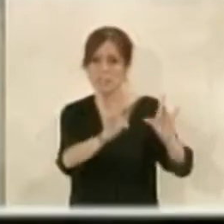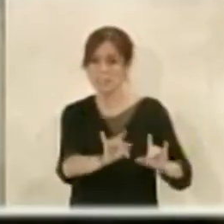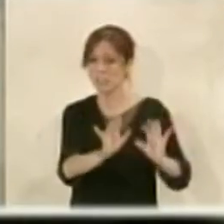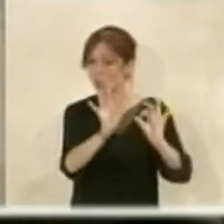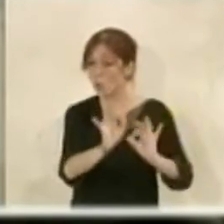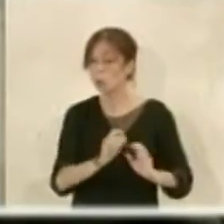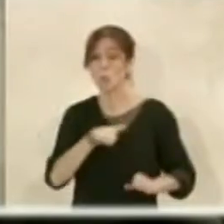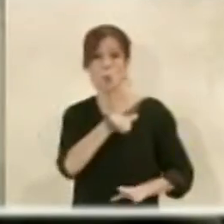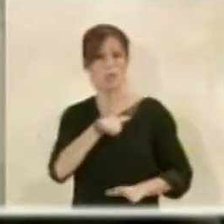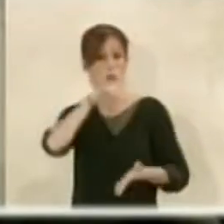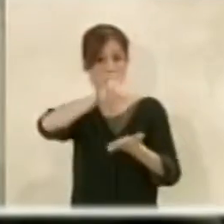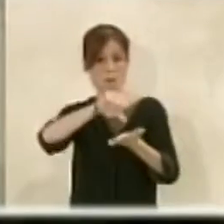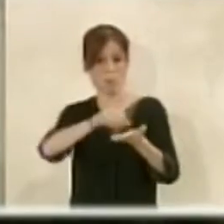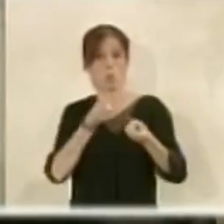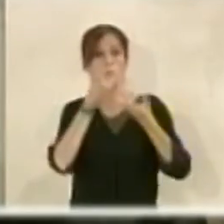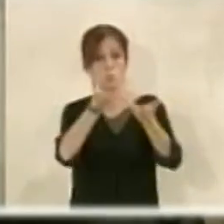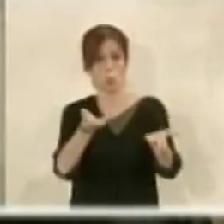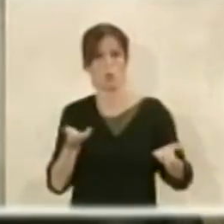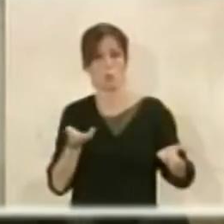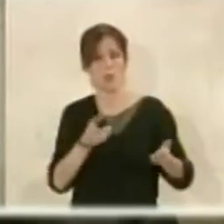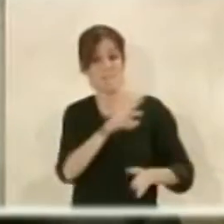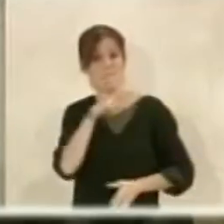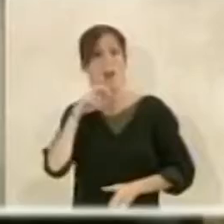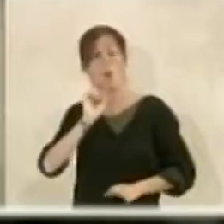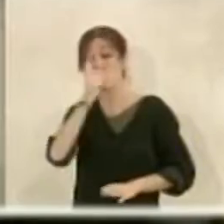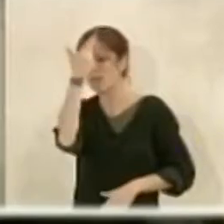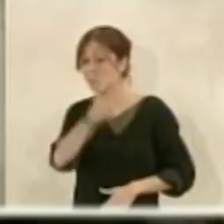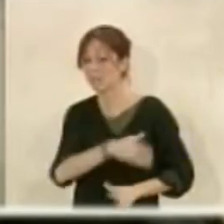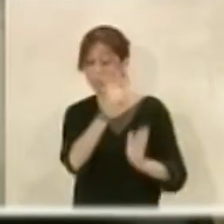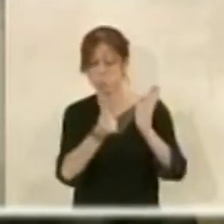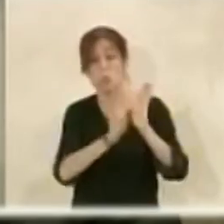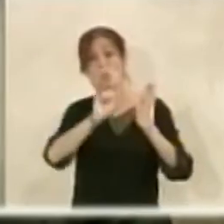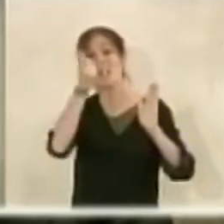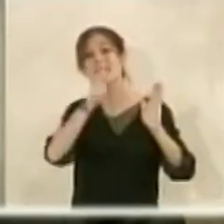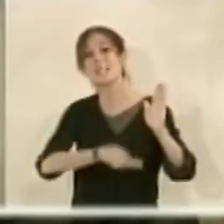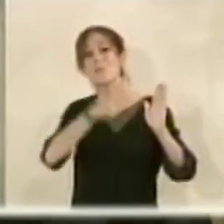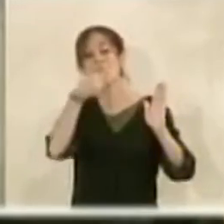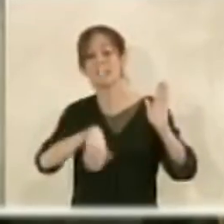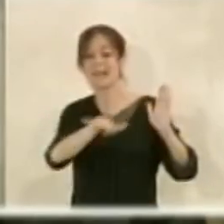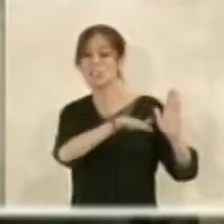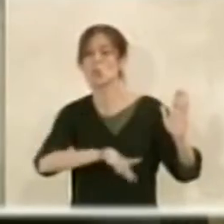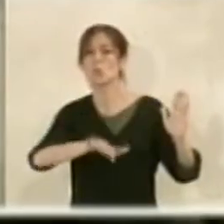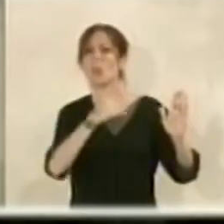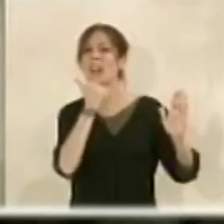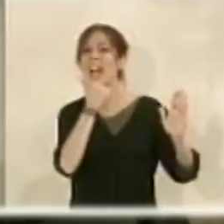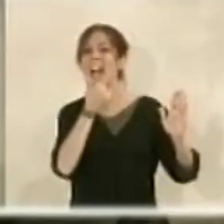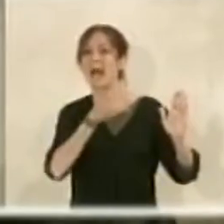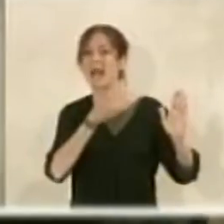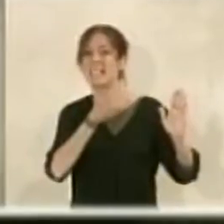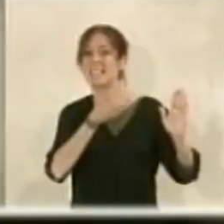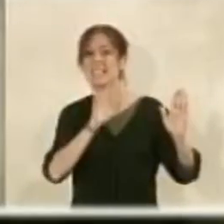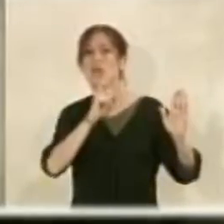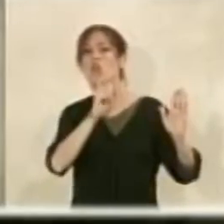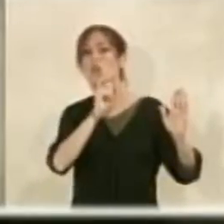que vimos en Comisión de Urbanismo es decir se ponen valores lo más importante de este punto es que este suelo pasa de ser residencial a